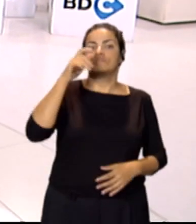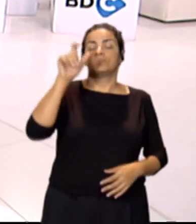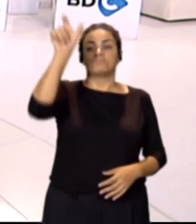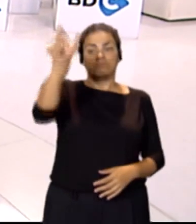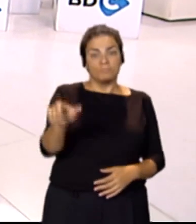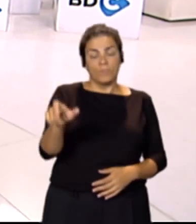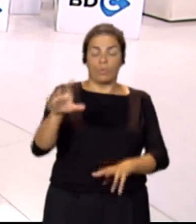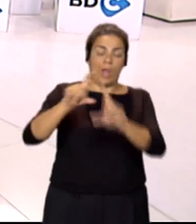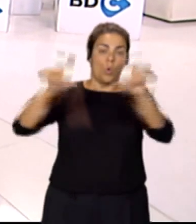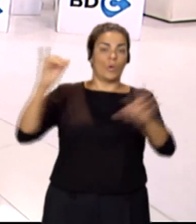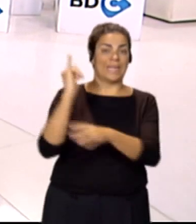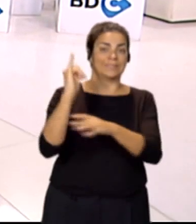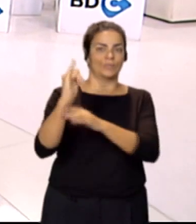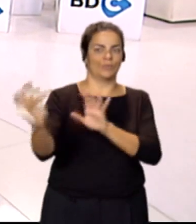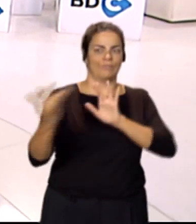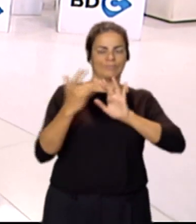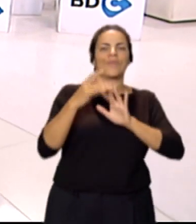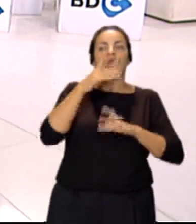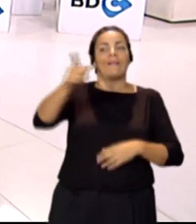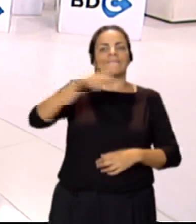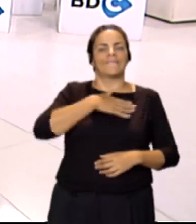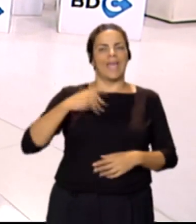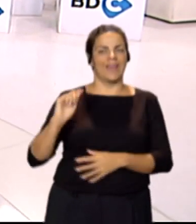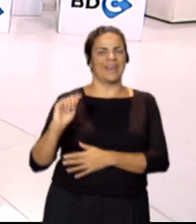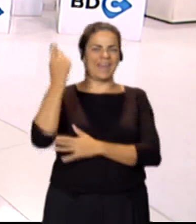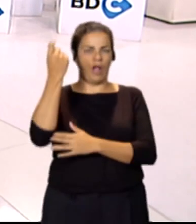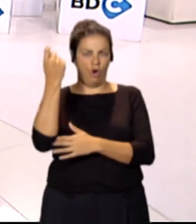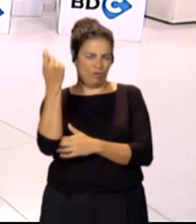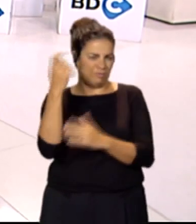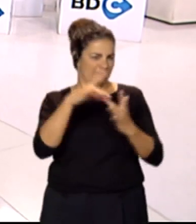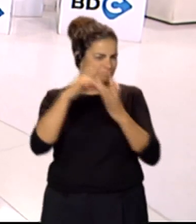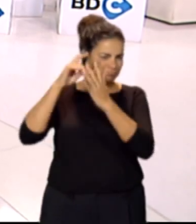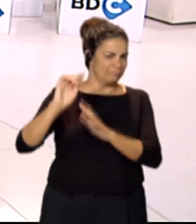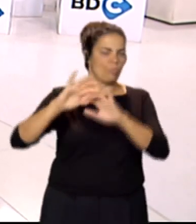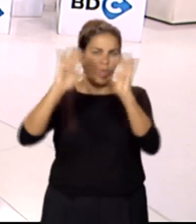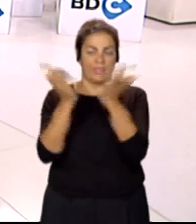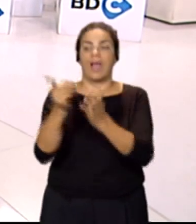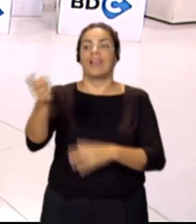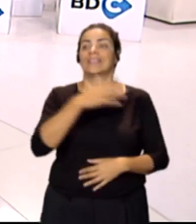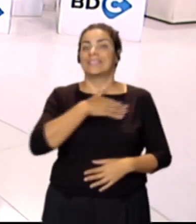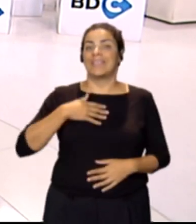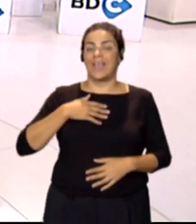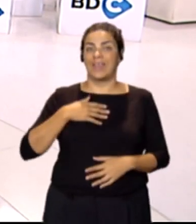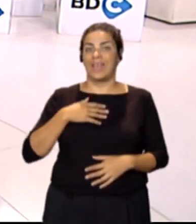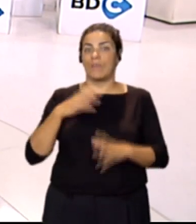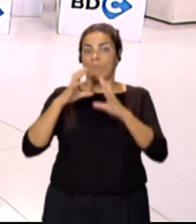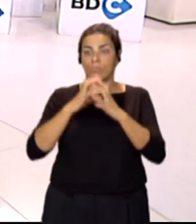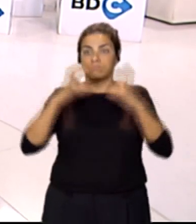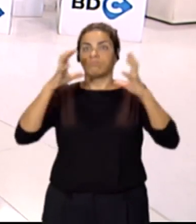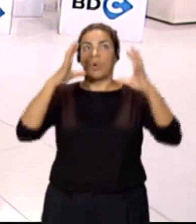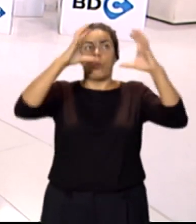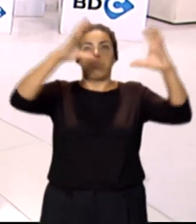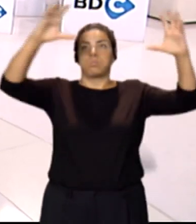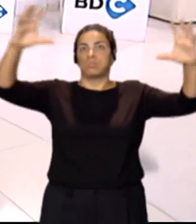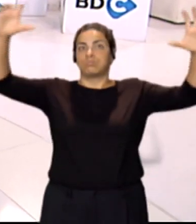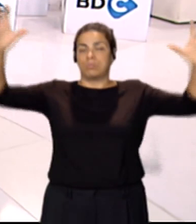nosotros un instituto que pretende batir un récord mundial, la idea es mantener en el aire el mayor número de globos posibles